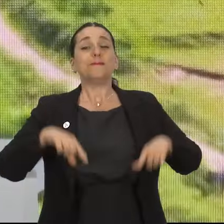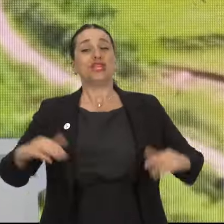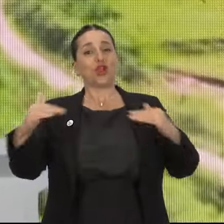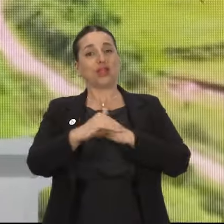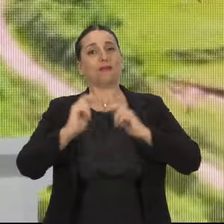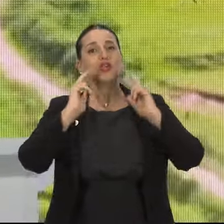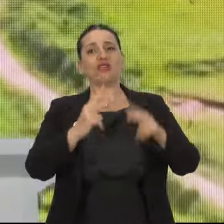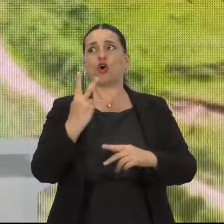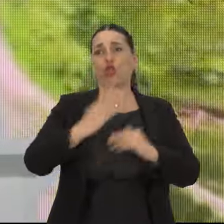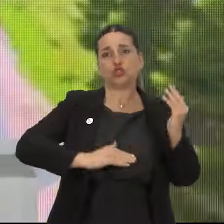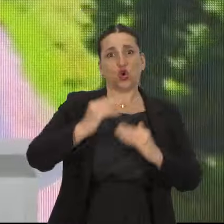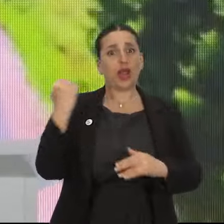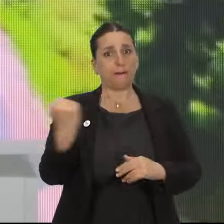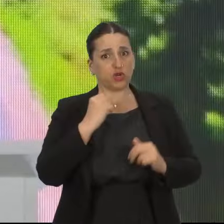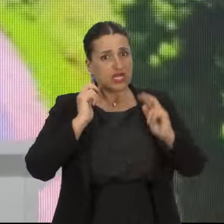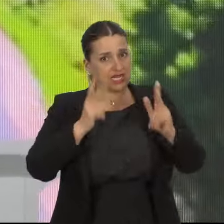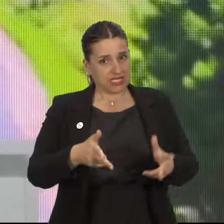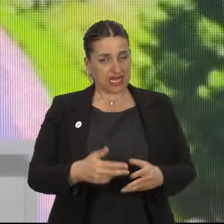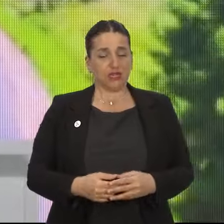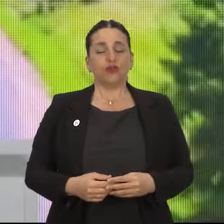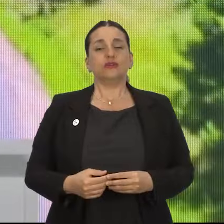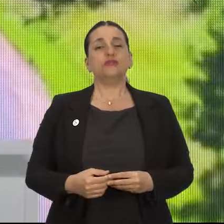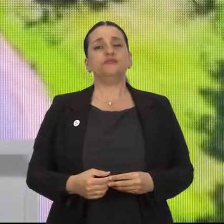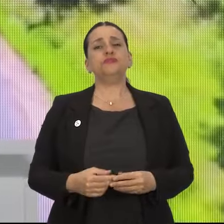Ya José Luis hablaba de dos obras importantes.